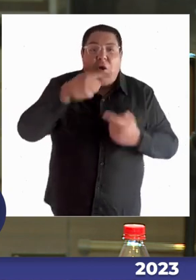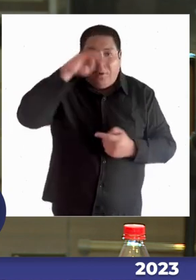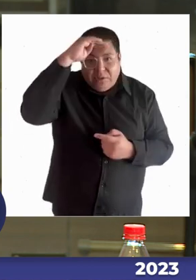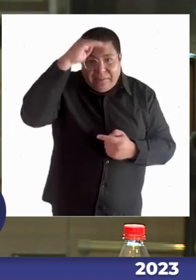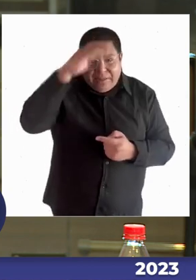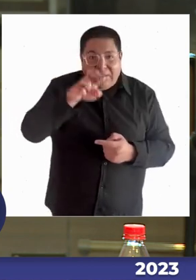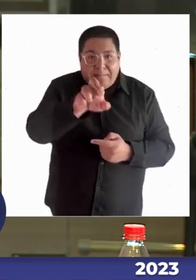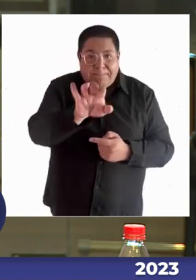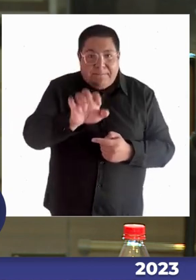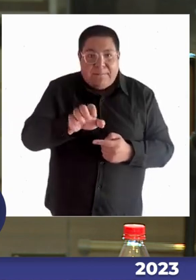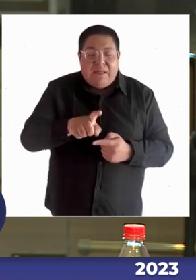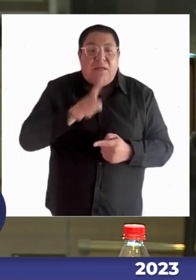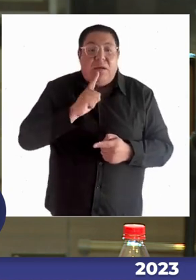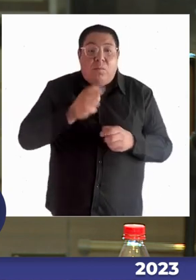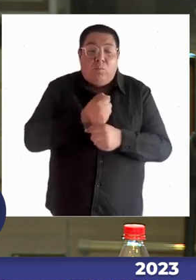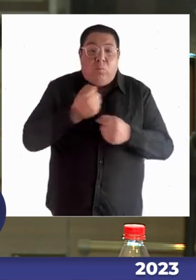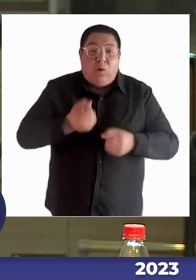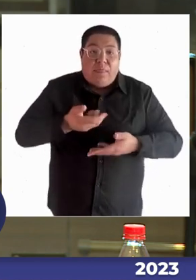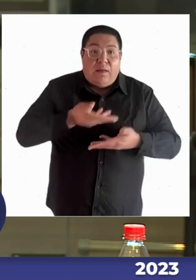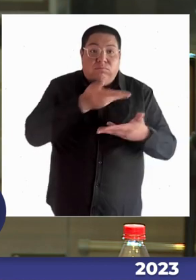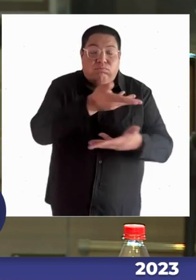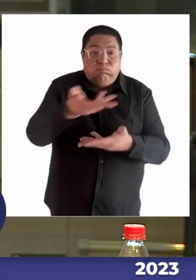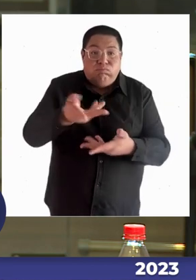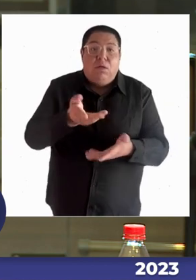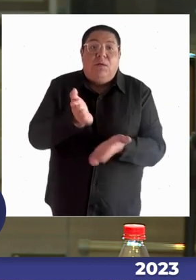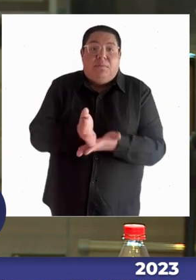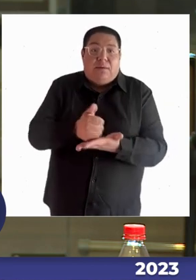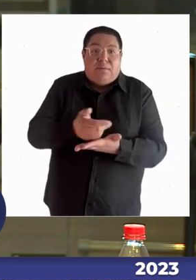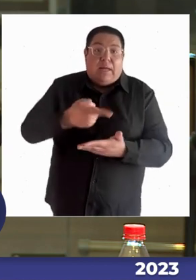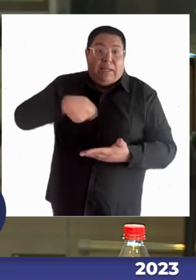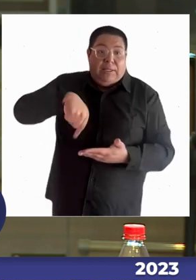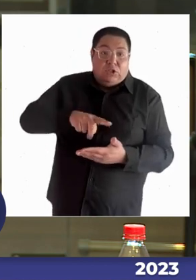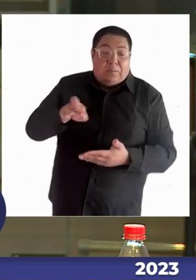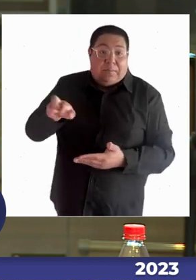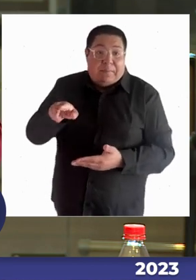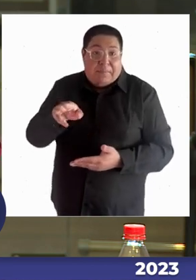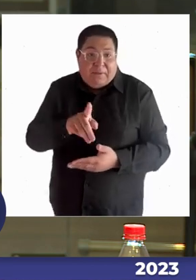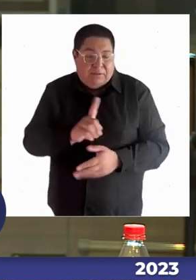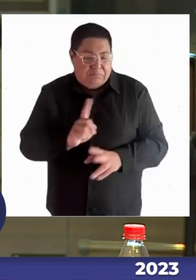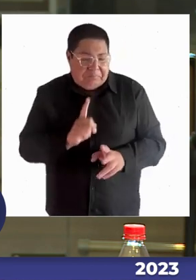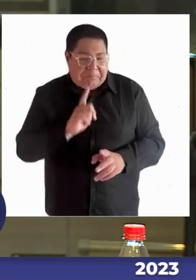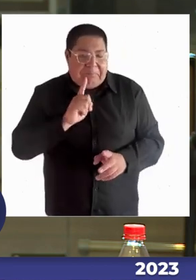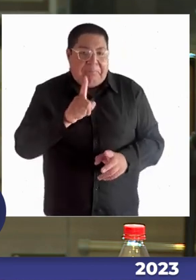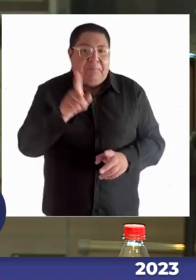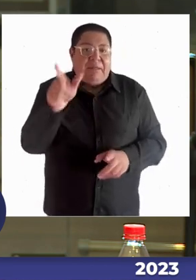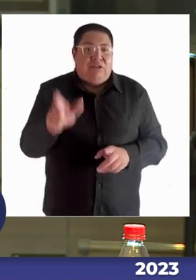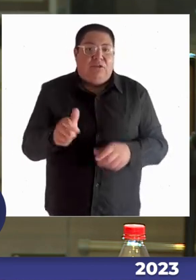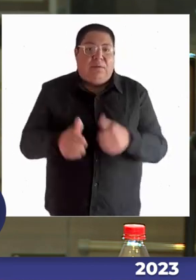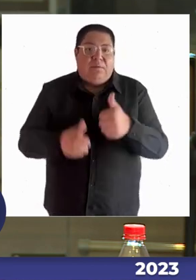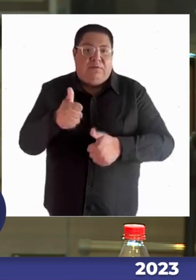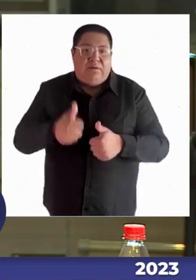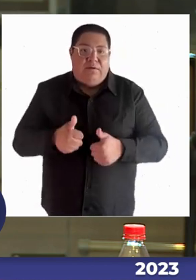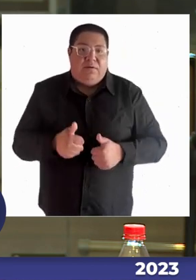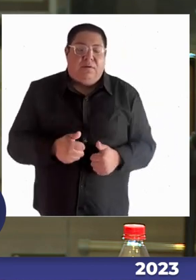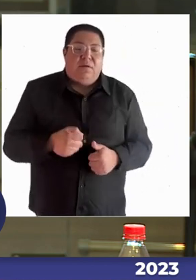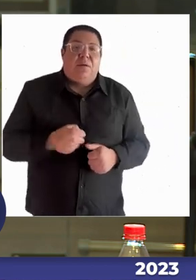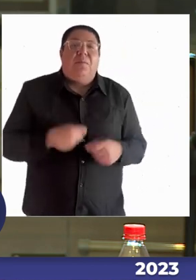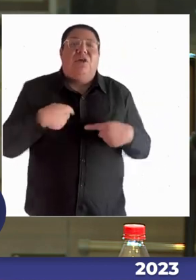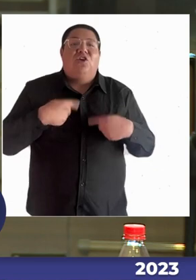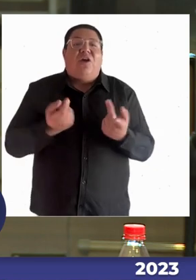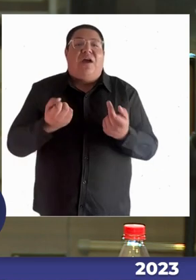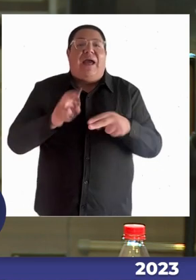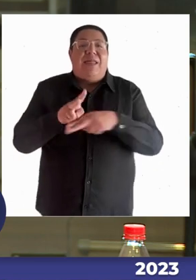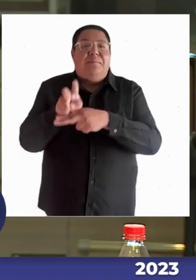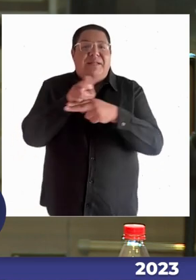prontamente. La preparamos, no nosotros los papás, las mamás, sino profesionales, bueno, yo de formación soy amistad público, con un grupo de